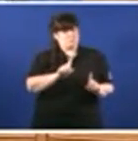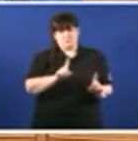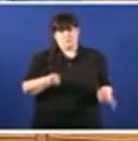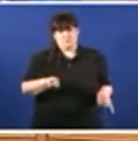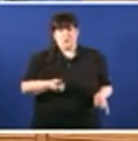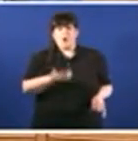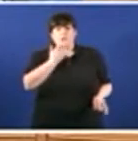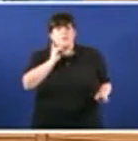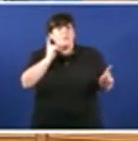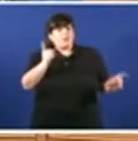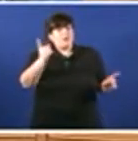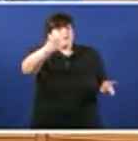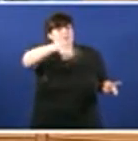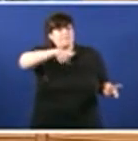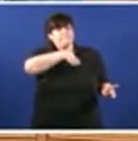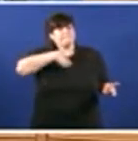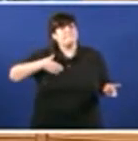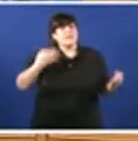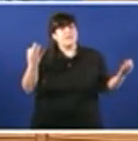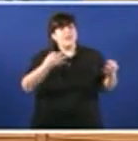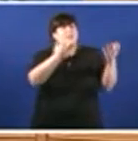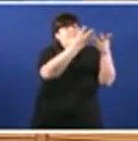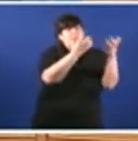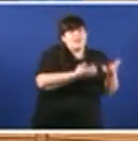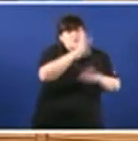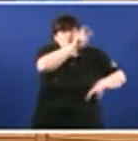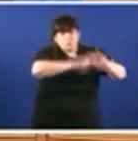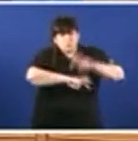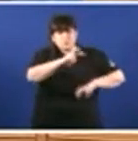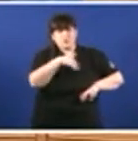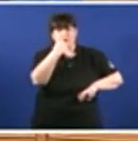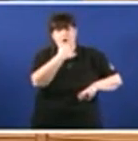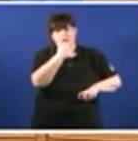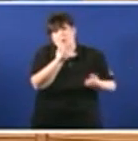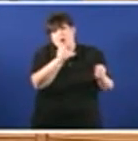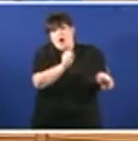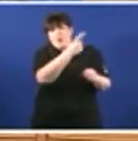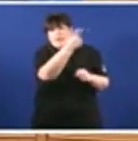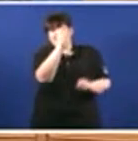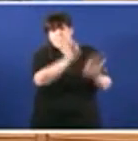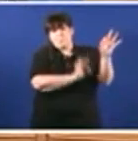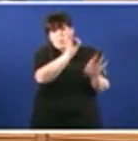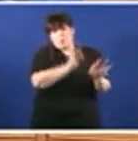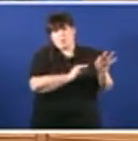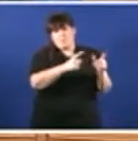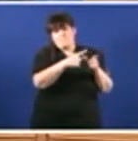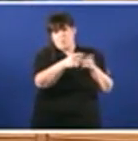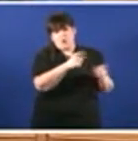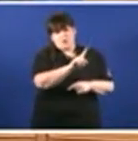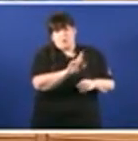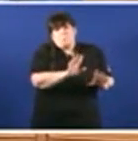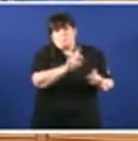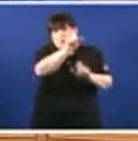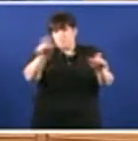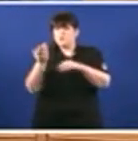queren intentar aproximar e buscar textos que ainda non sendo 100% do BNH podan ser da